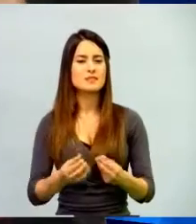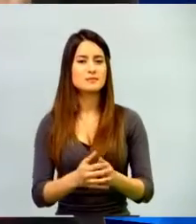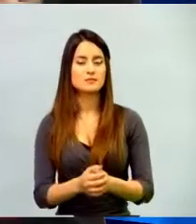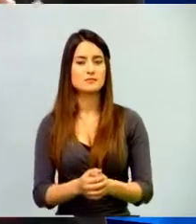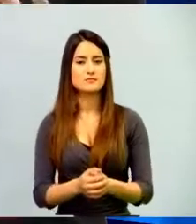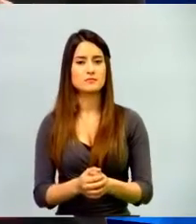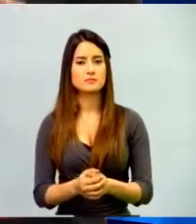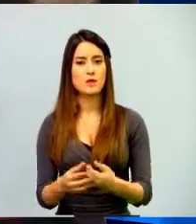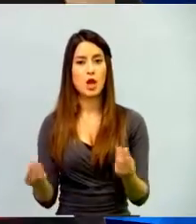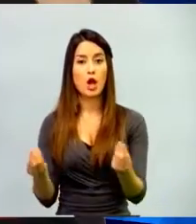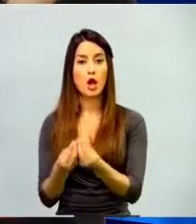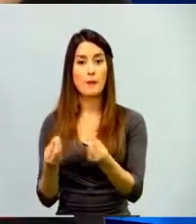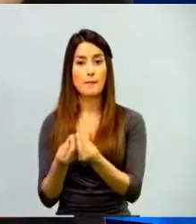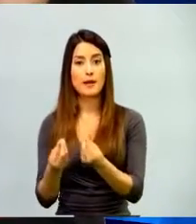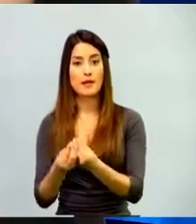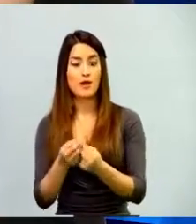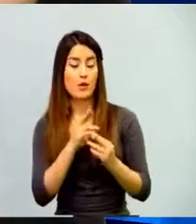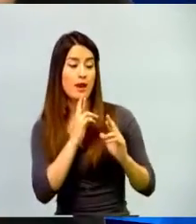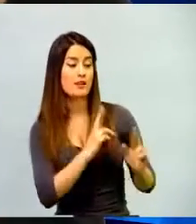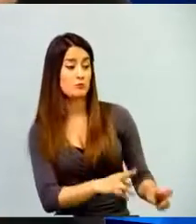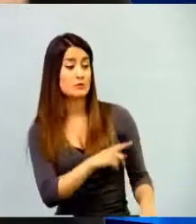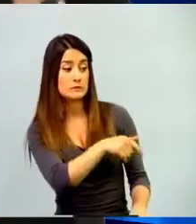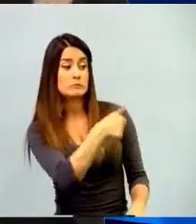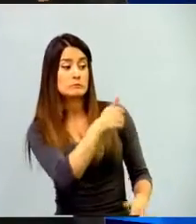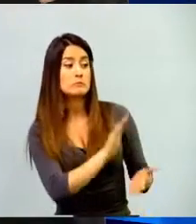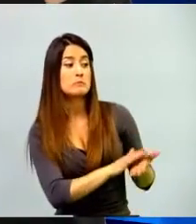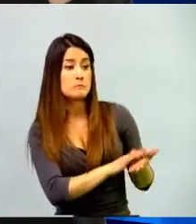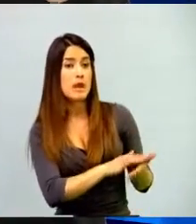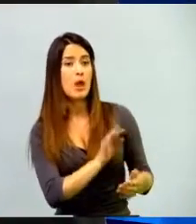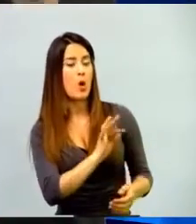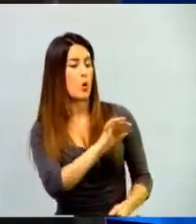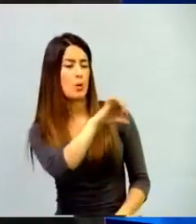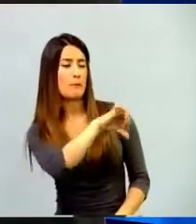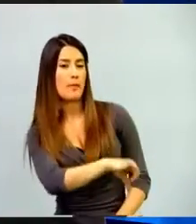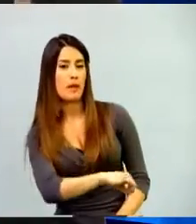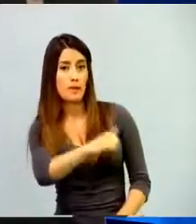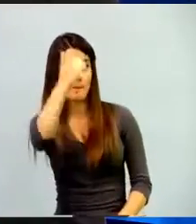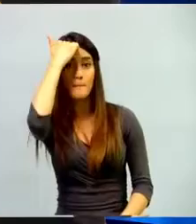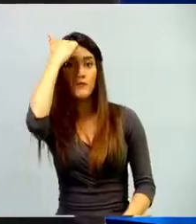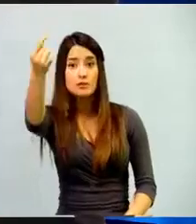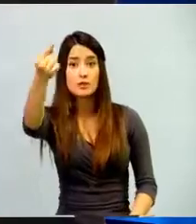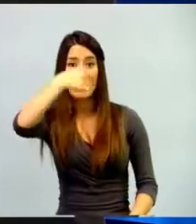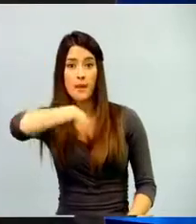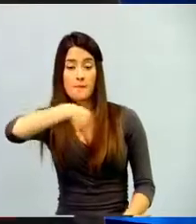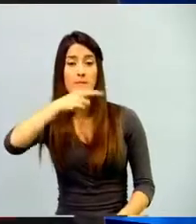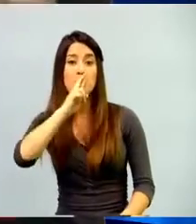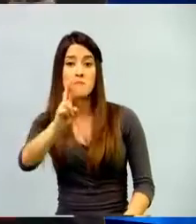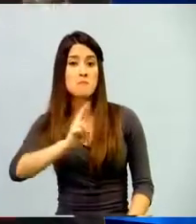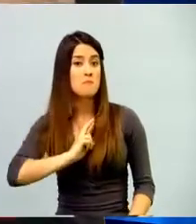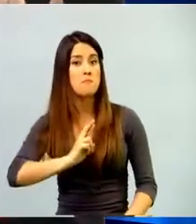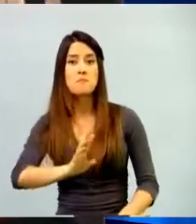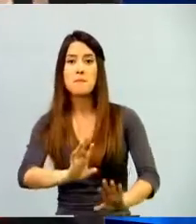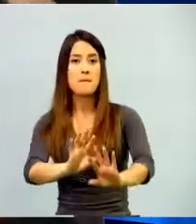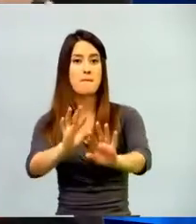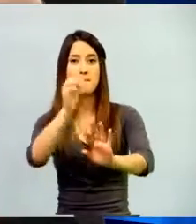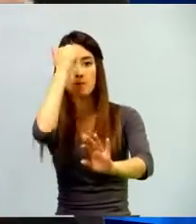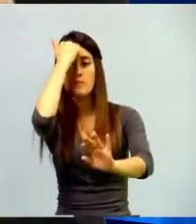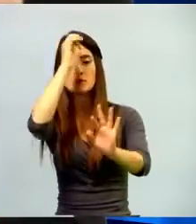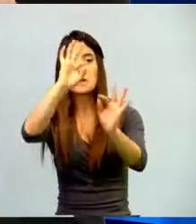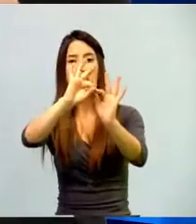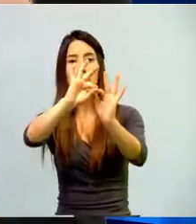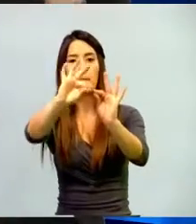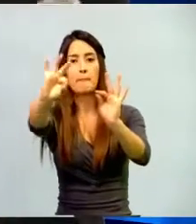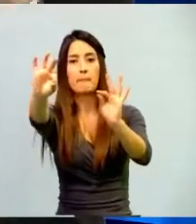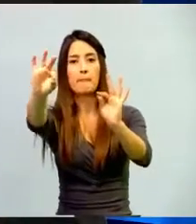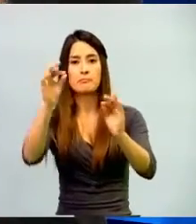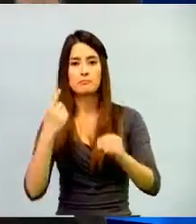dice, usted lo está haciendo bien. O sea, uno no es el que entra a decirles si está bien o está mal. Ellos mismos, primero se